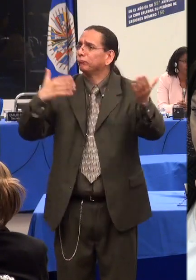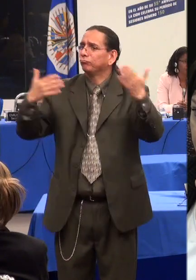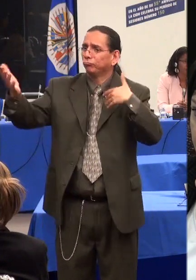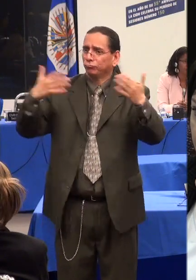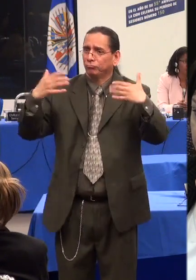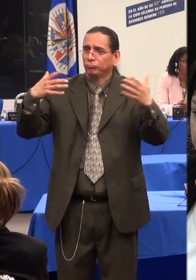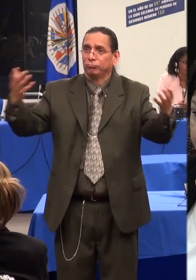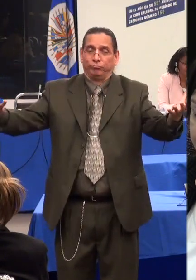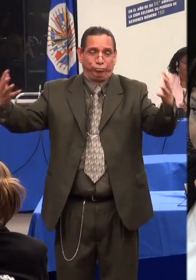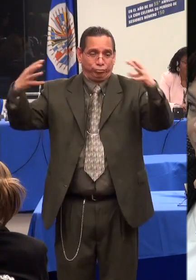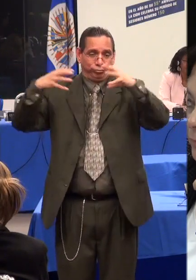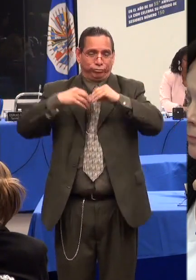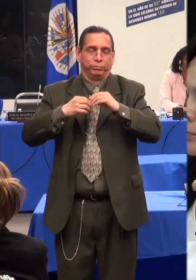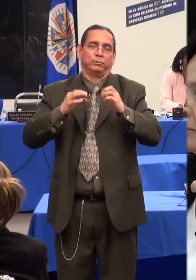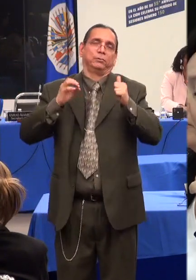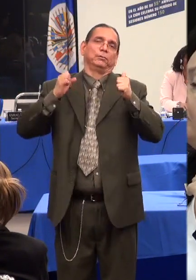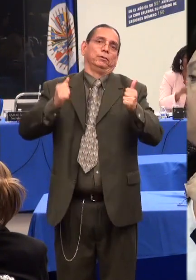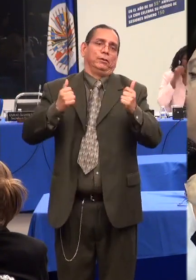discapacidad.